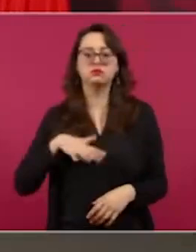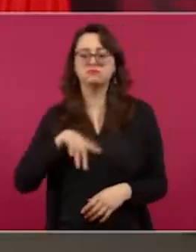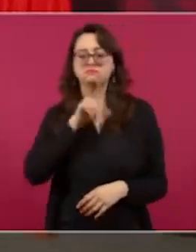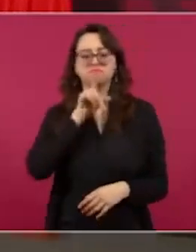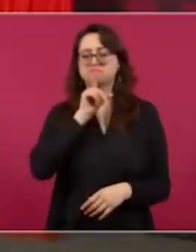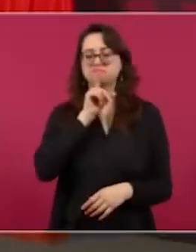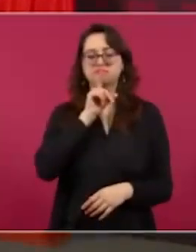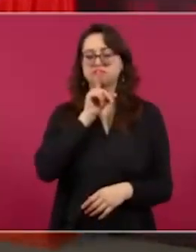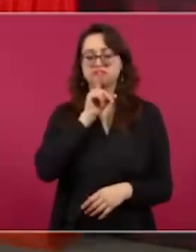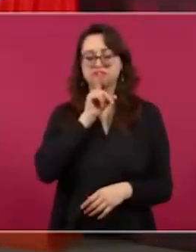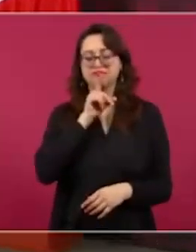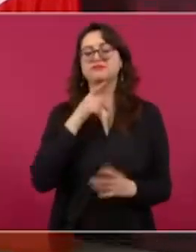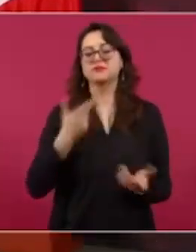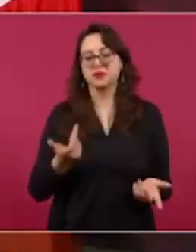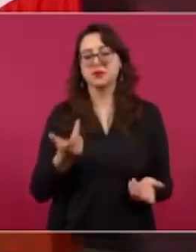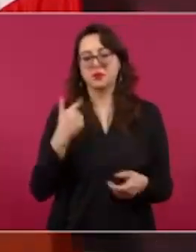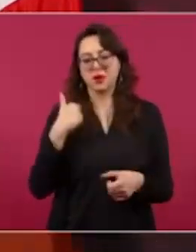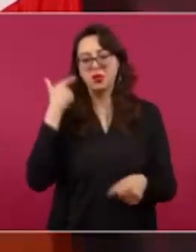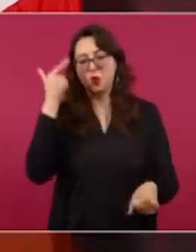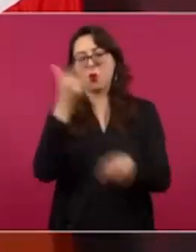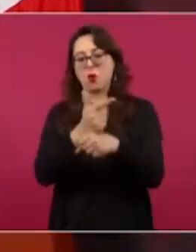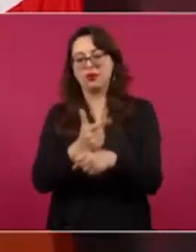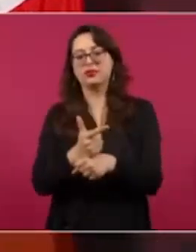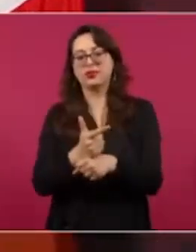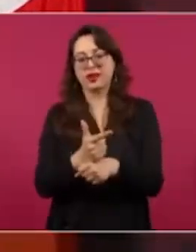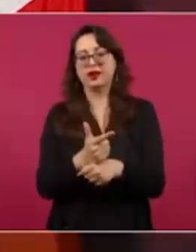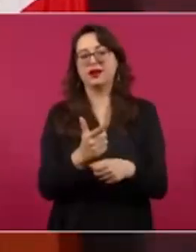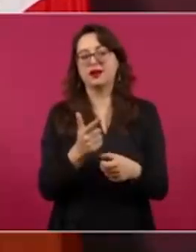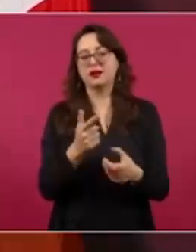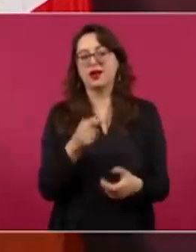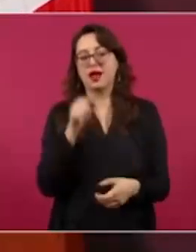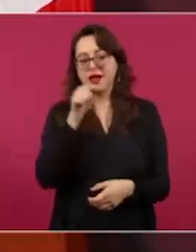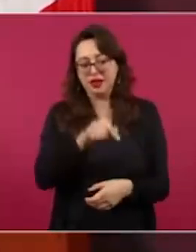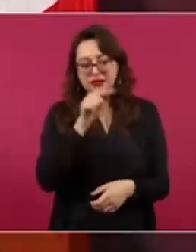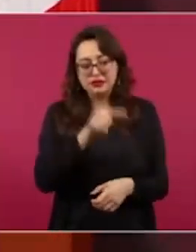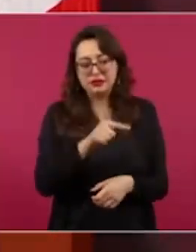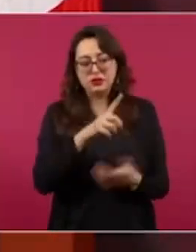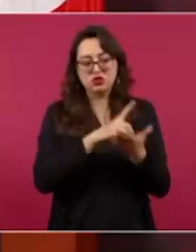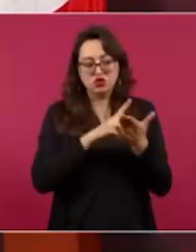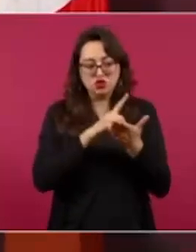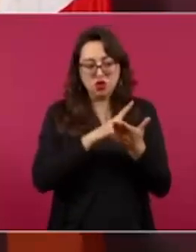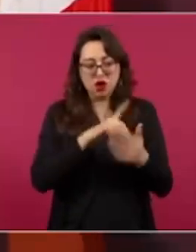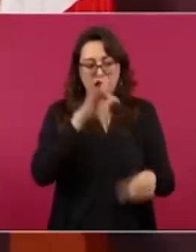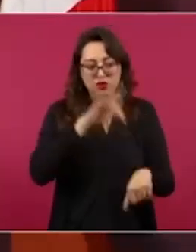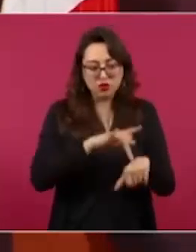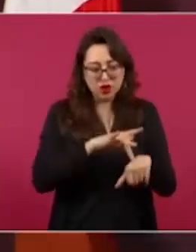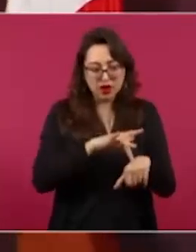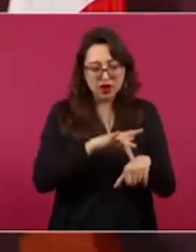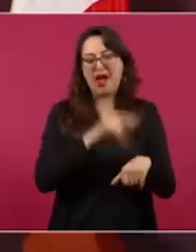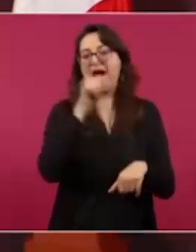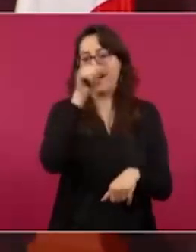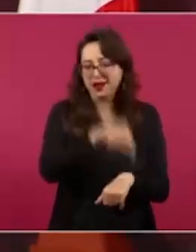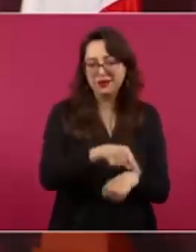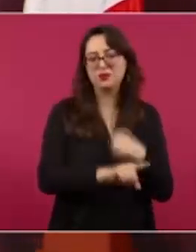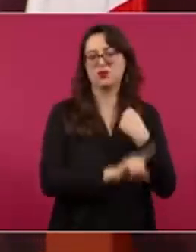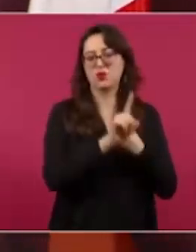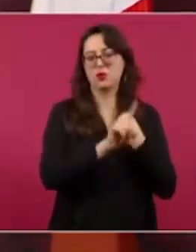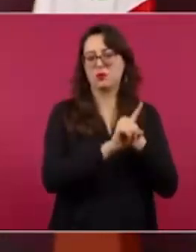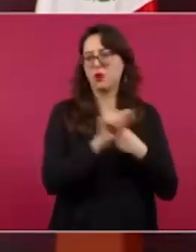Por eso sí tiene que ver con consumo y tiene que ver con las maquilas y tiene que ver